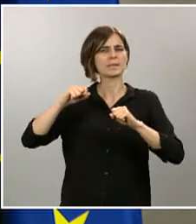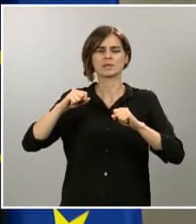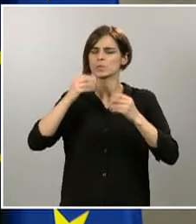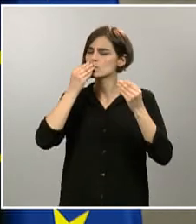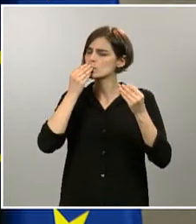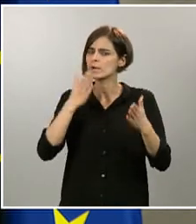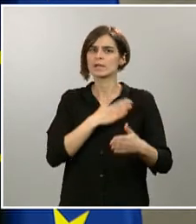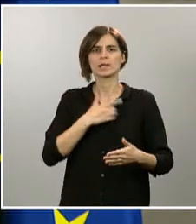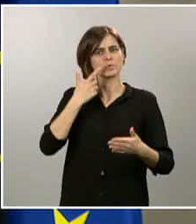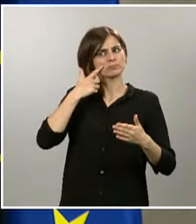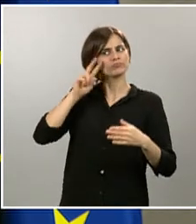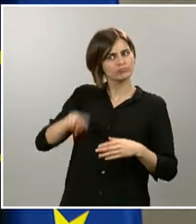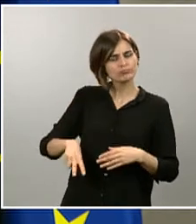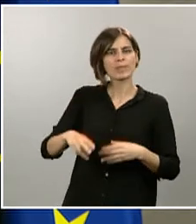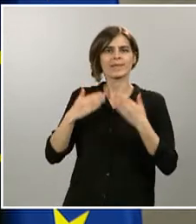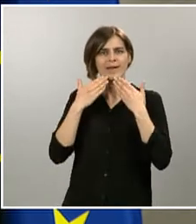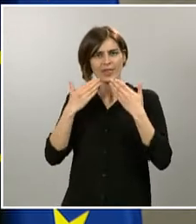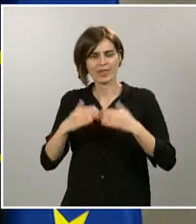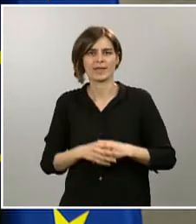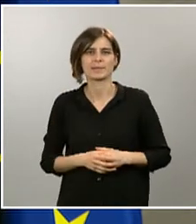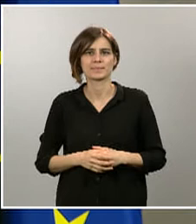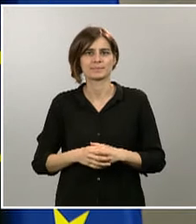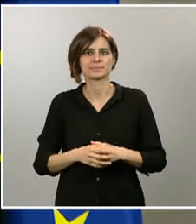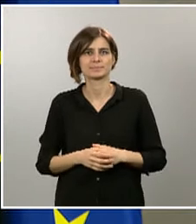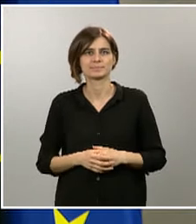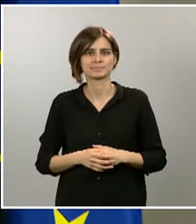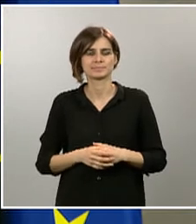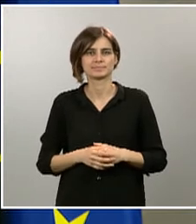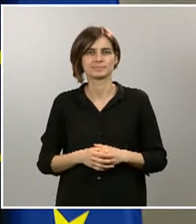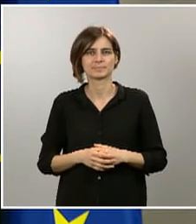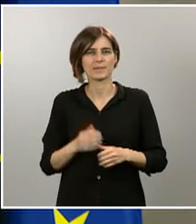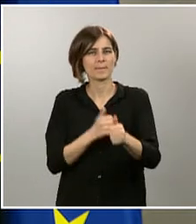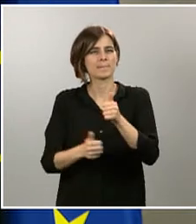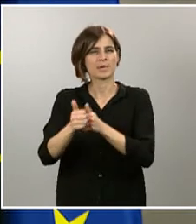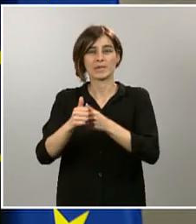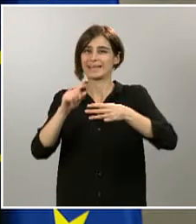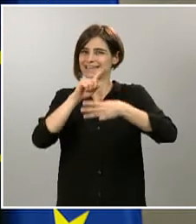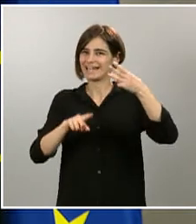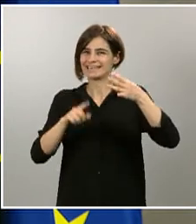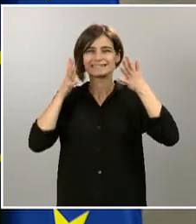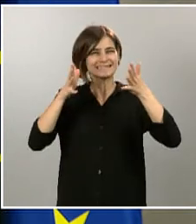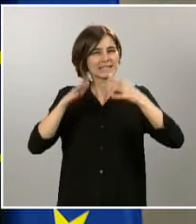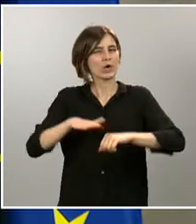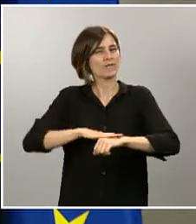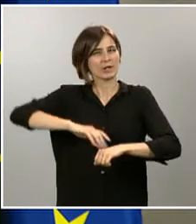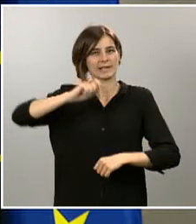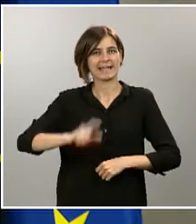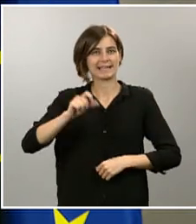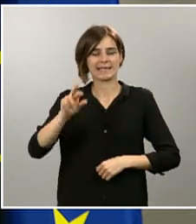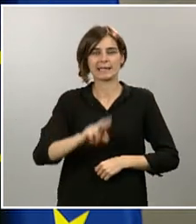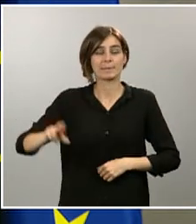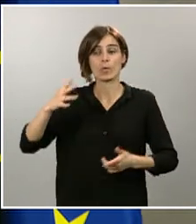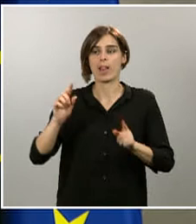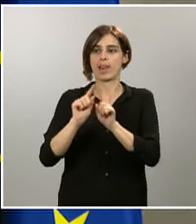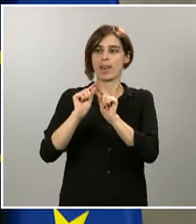Las tres prioridades sobre el Gobierno ha ido insistiendo, de mantener la distancia interpersonal, de idealmente dos